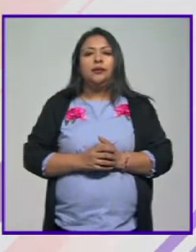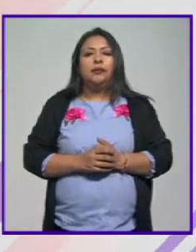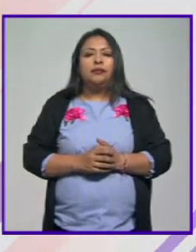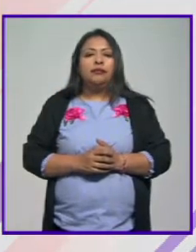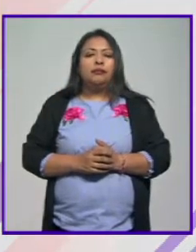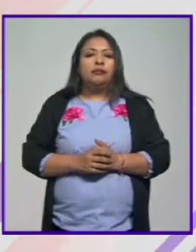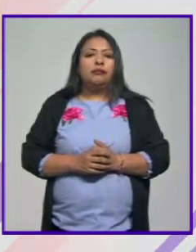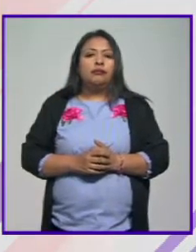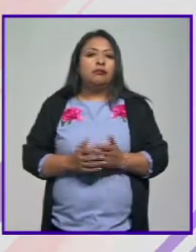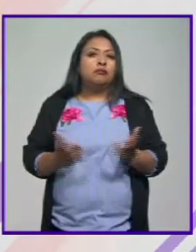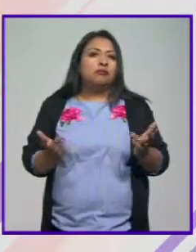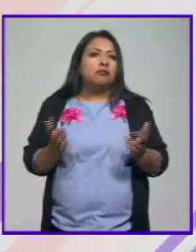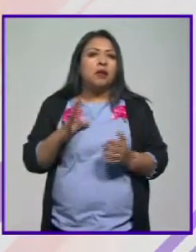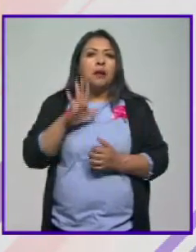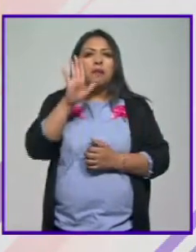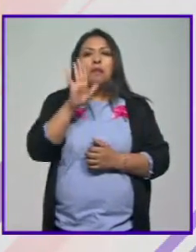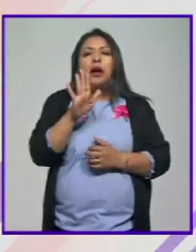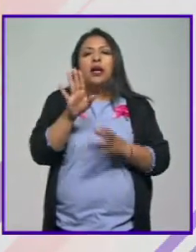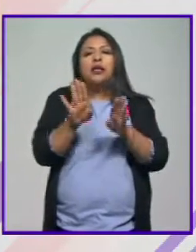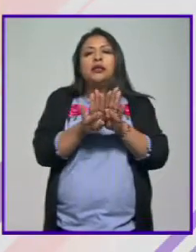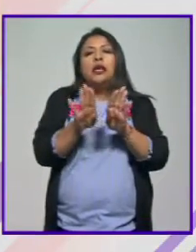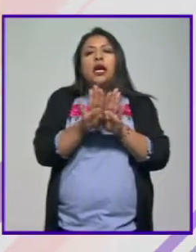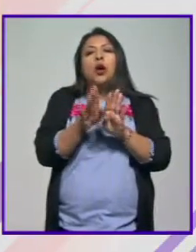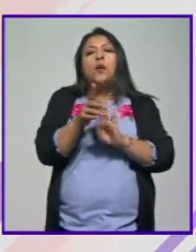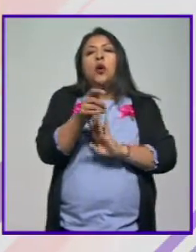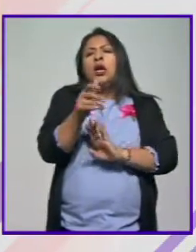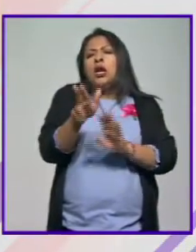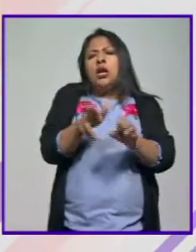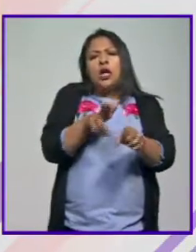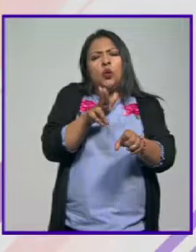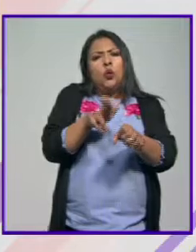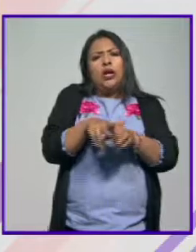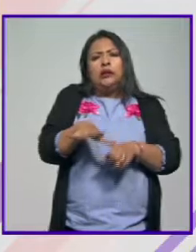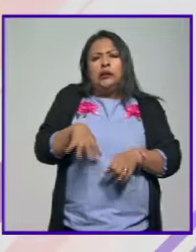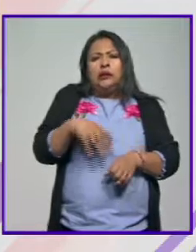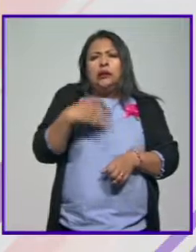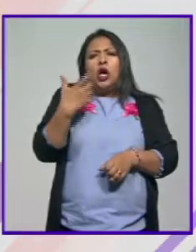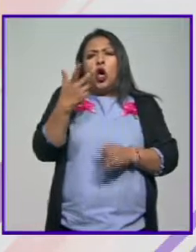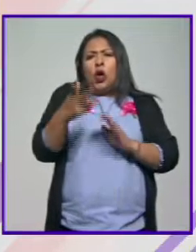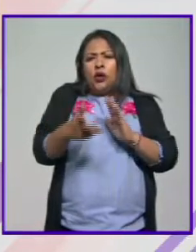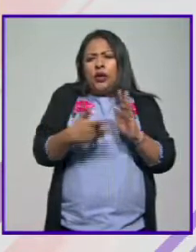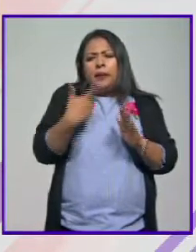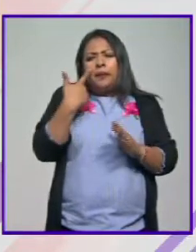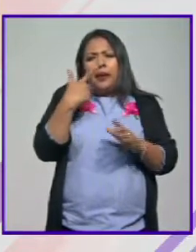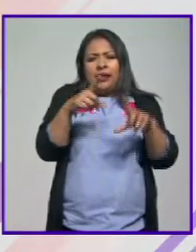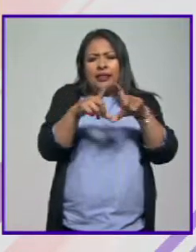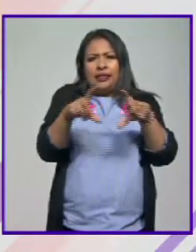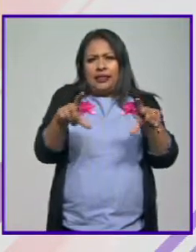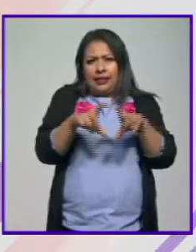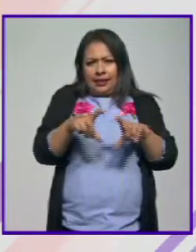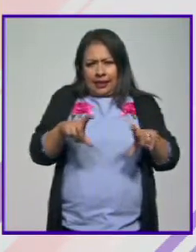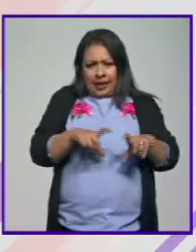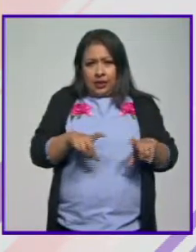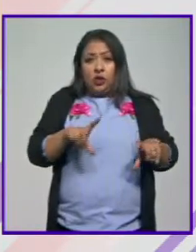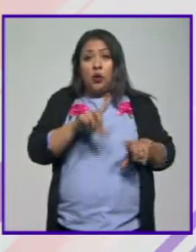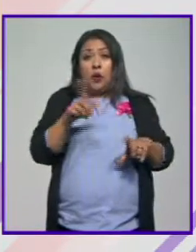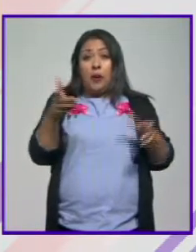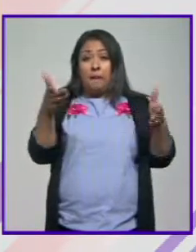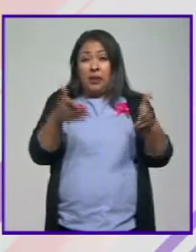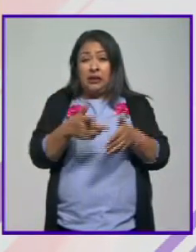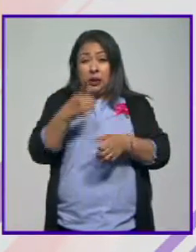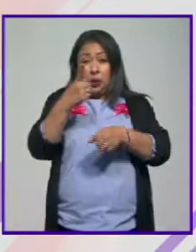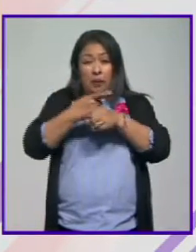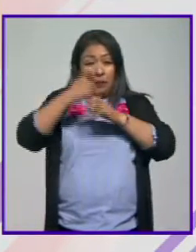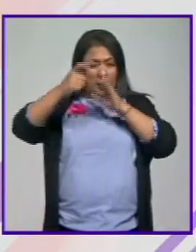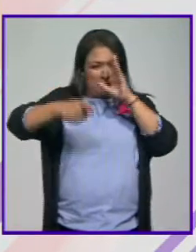pues era como una cuestión casi casi que natural intentar acercarme nuevamente a este texto y de hecho cuando presento mi primera